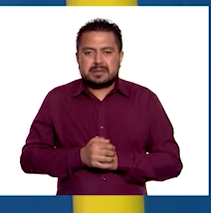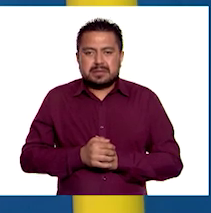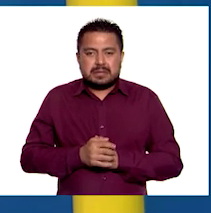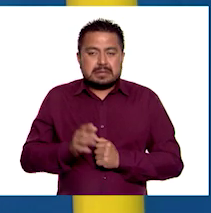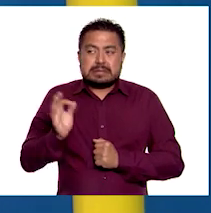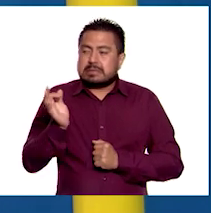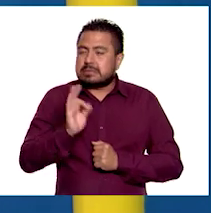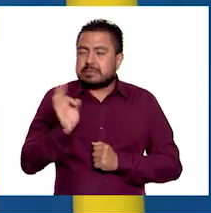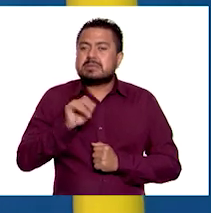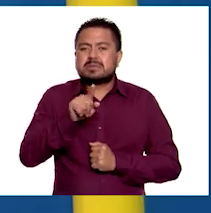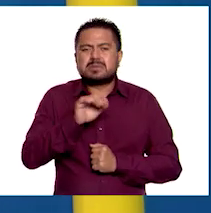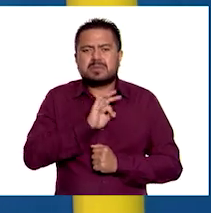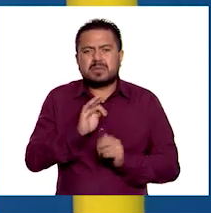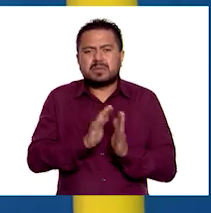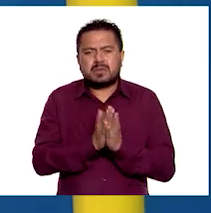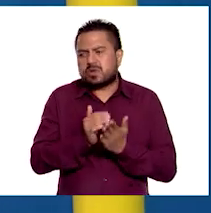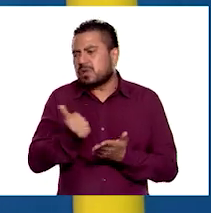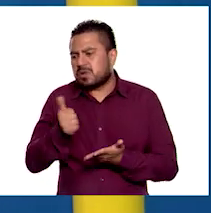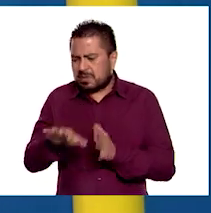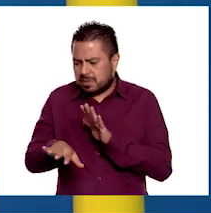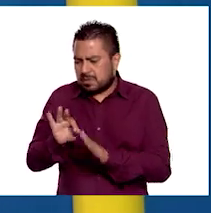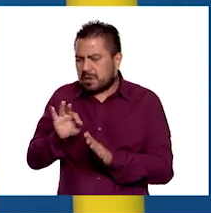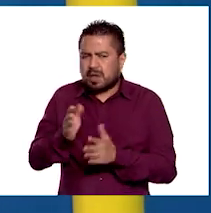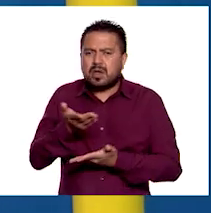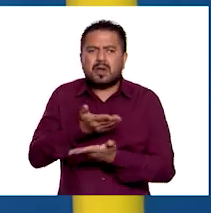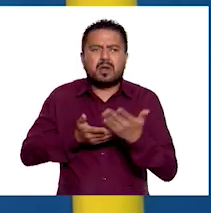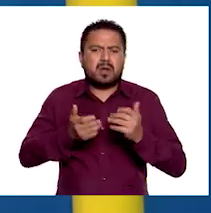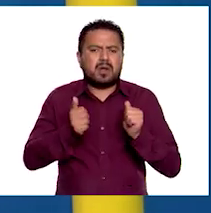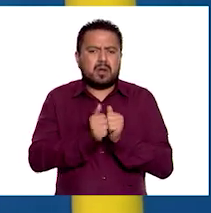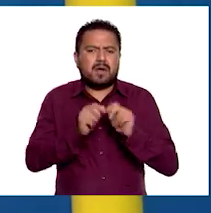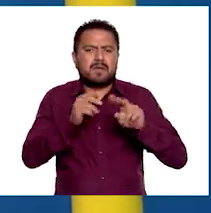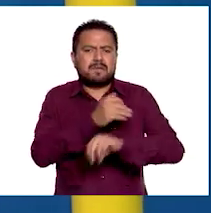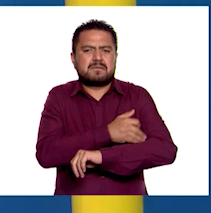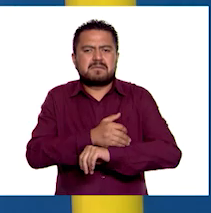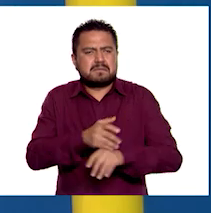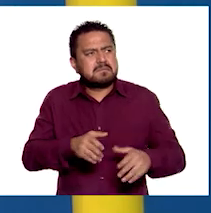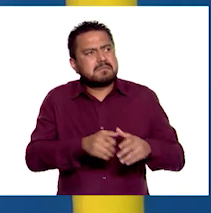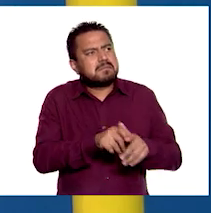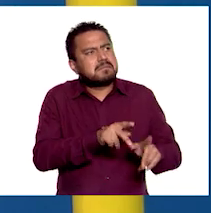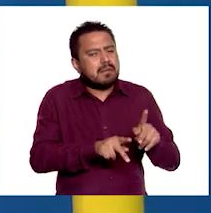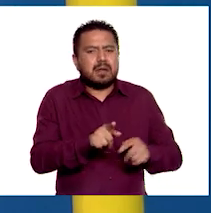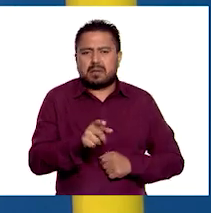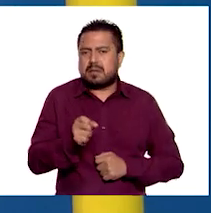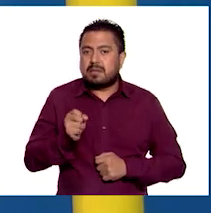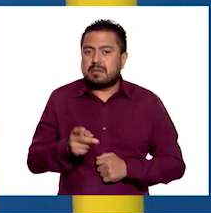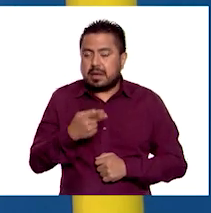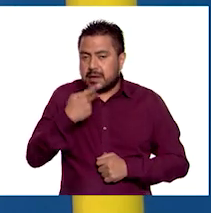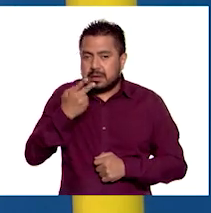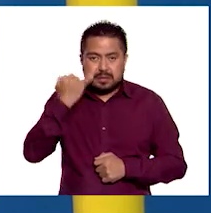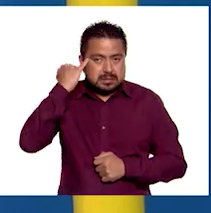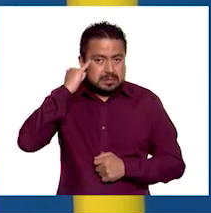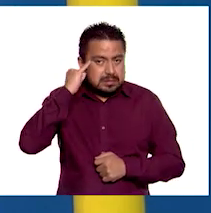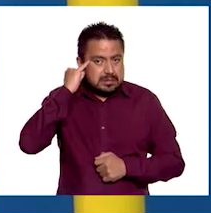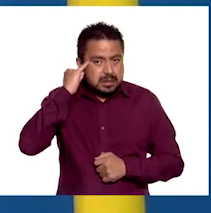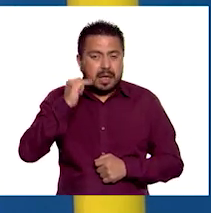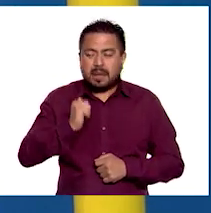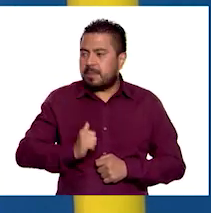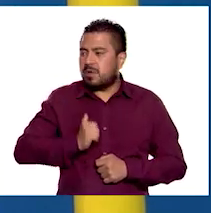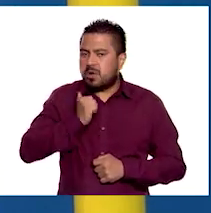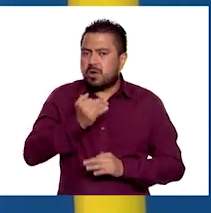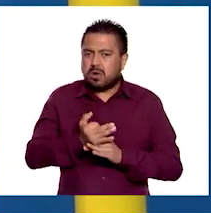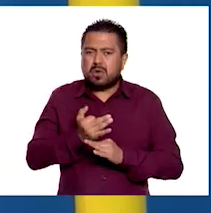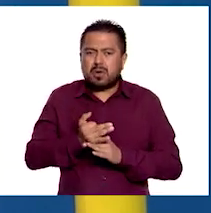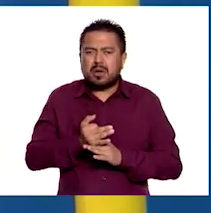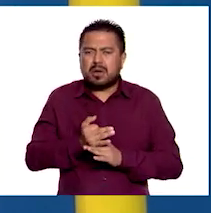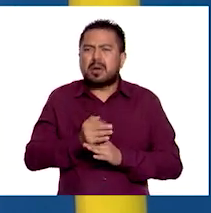Si te es posible, consulta otros libros y comenta el tema de hoy con tu familia. Si tienes la fortuna de hablar una lengua indígena, aprovecha